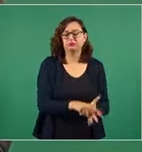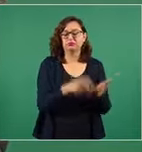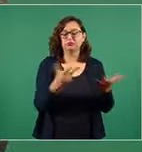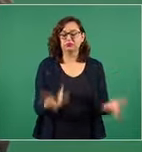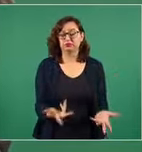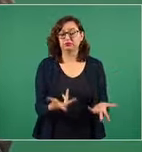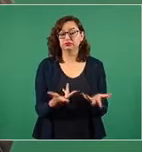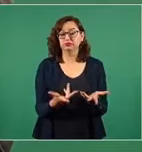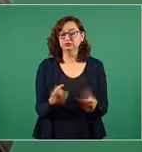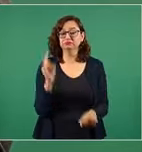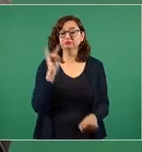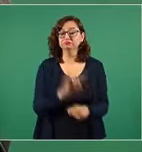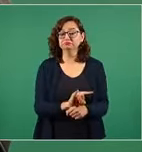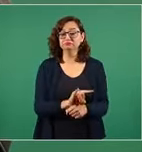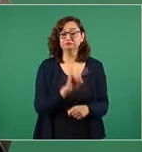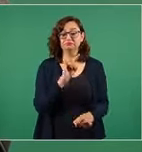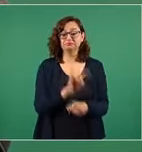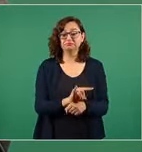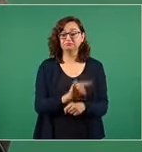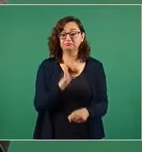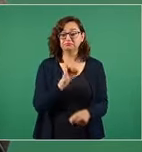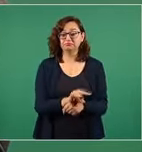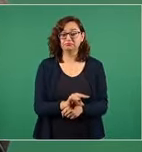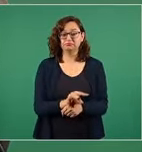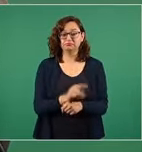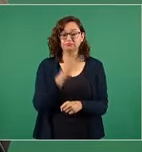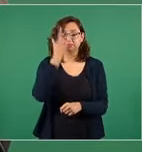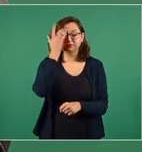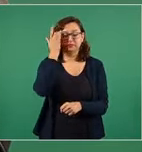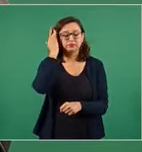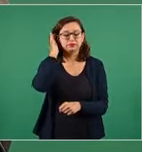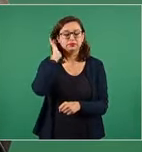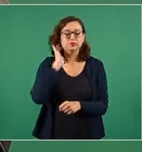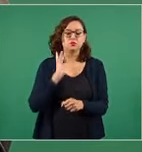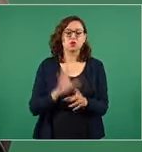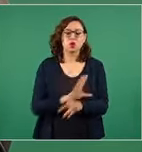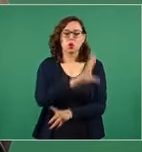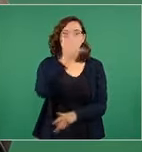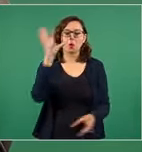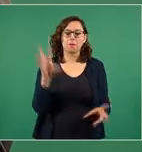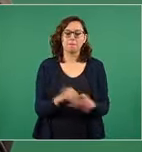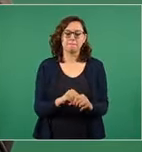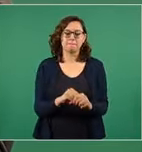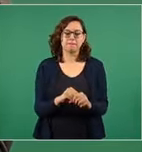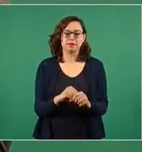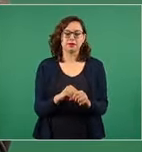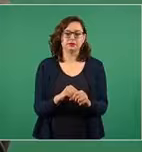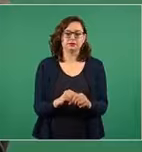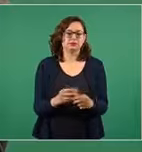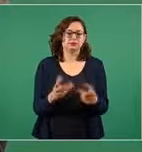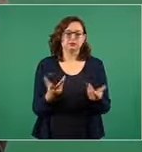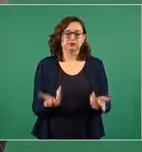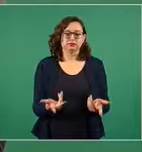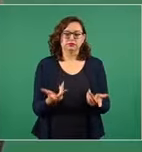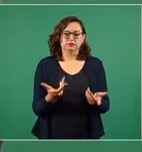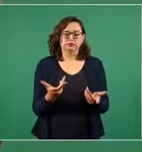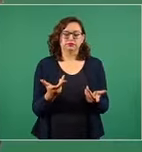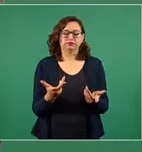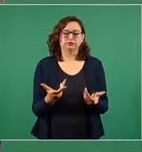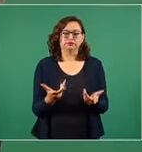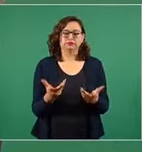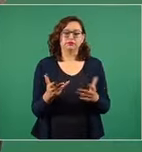toda esta corriente en favor